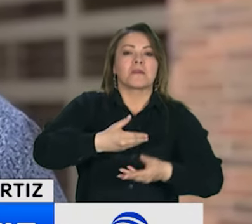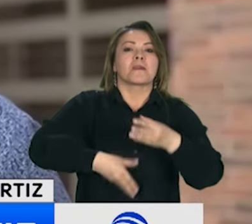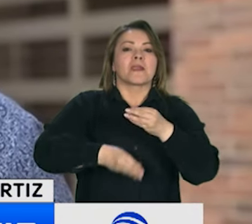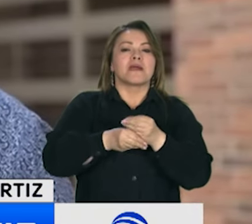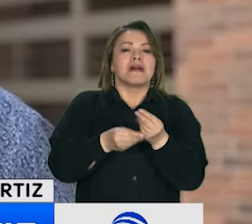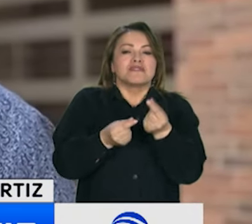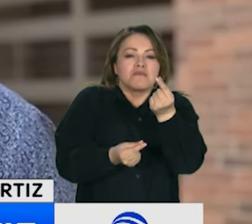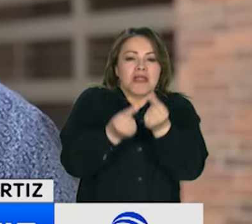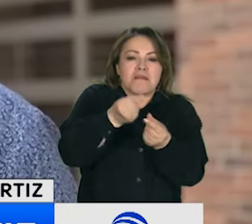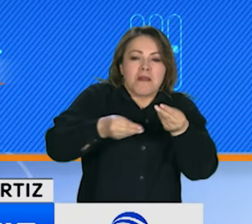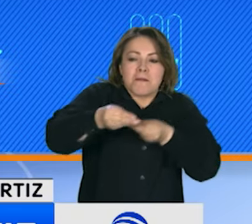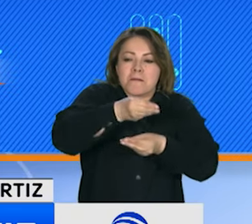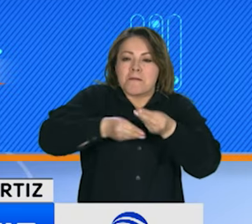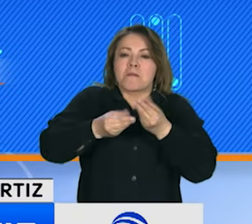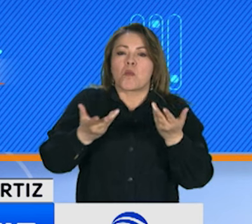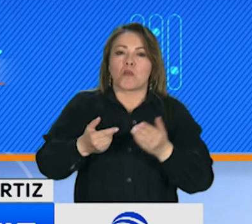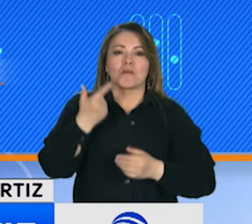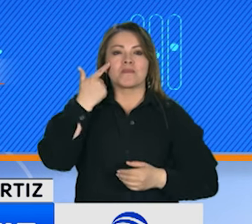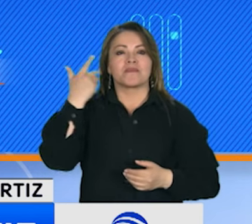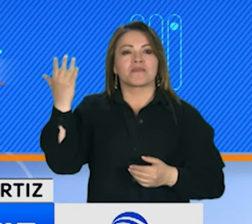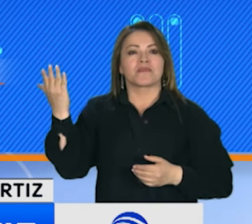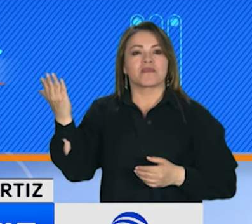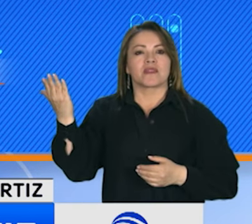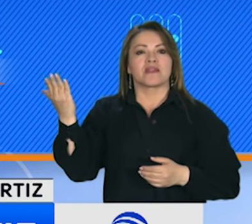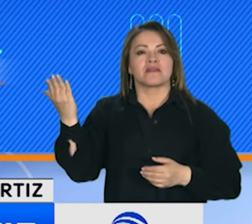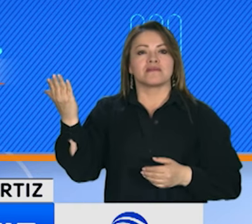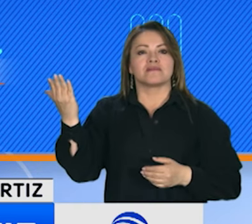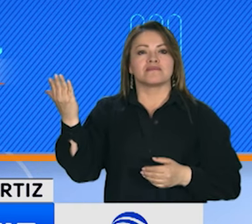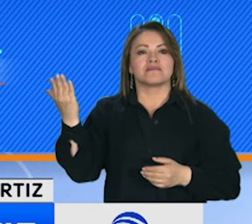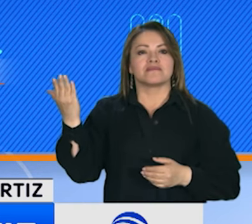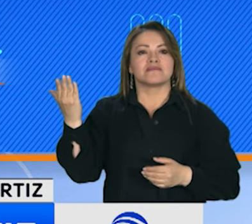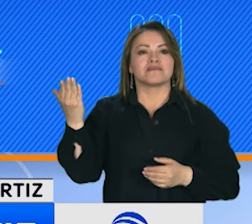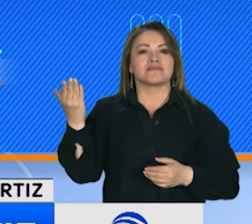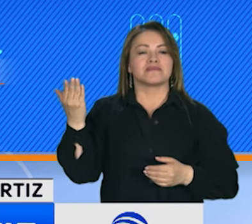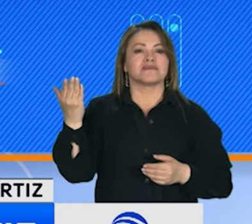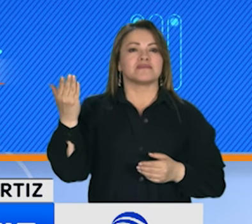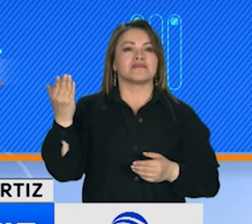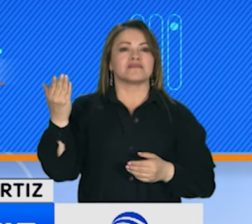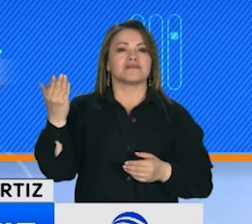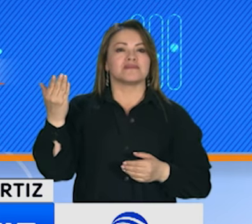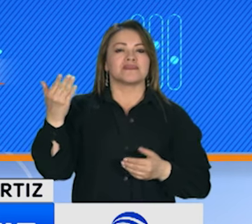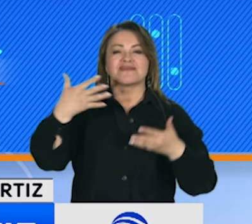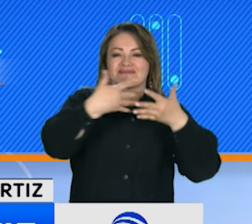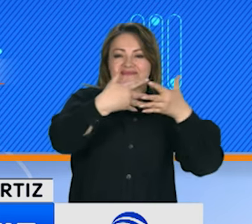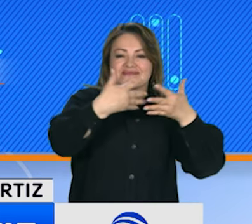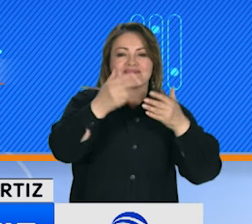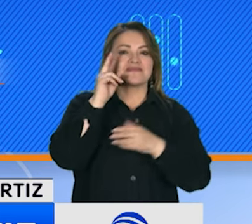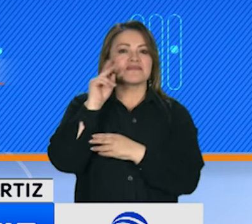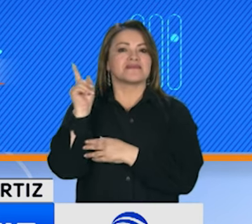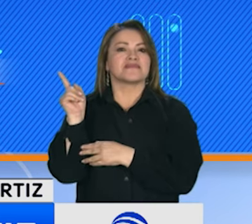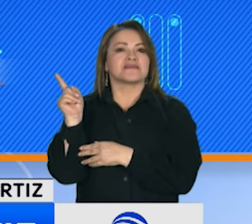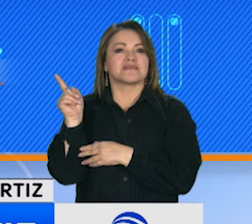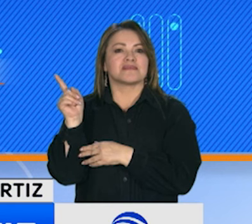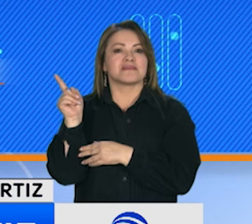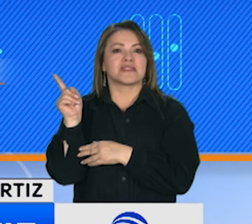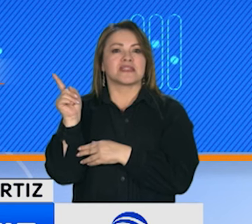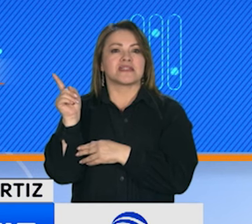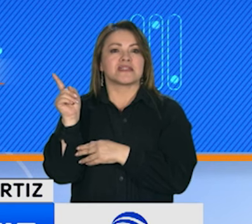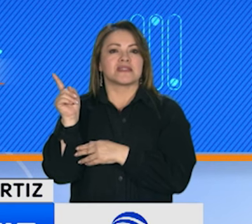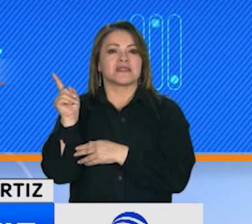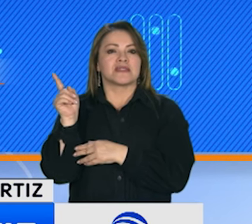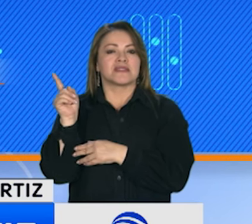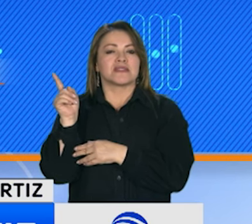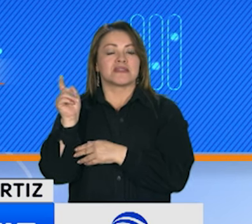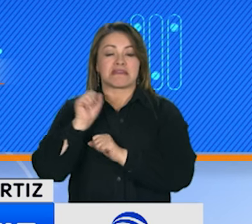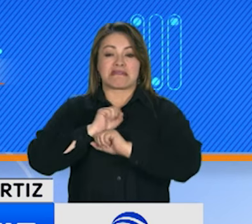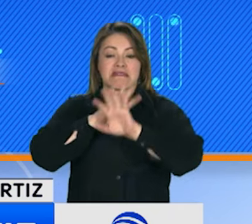sobornos. Por instrucciones del director del atendidor Carlos Ramón González, iba a cumplirles